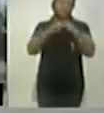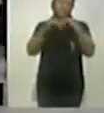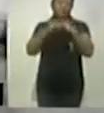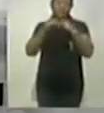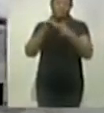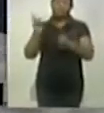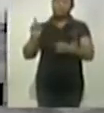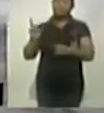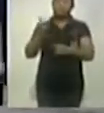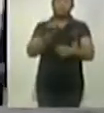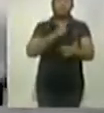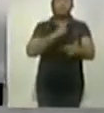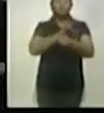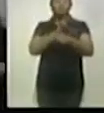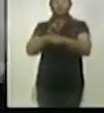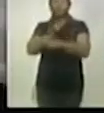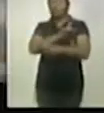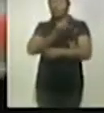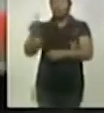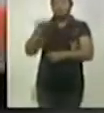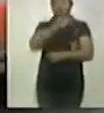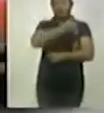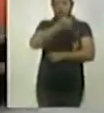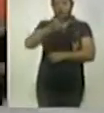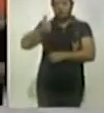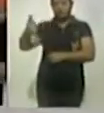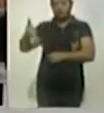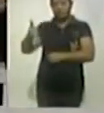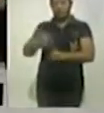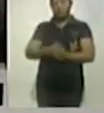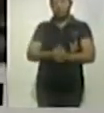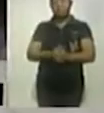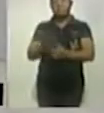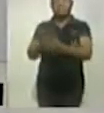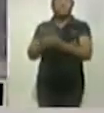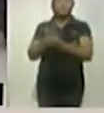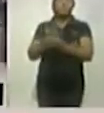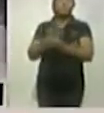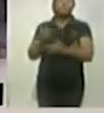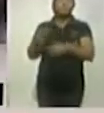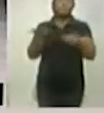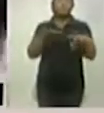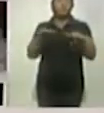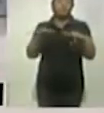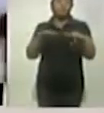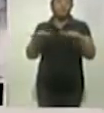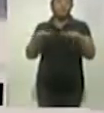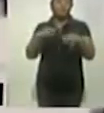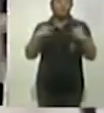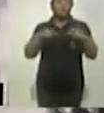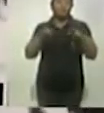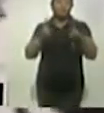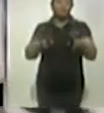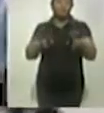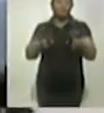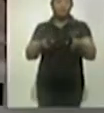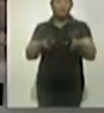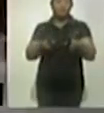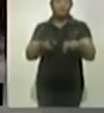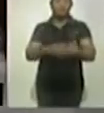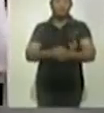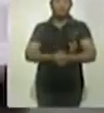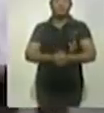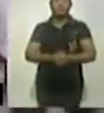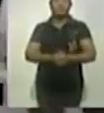todos, cada uno de los inmuebles que anteriormente habían sido afectados por los mismos representados en en diferentes años.